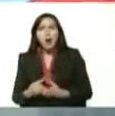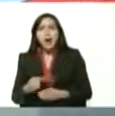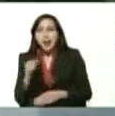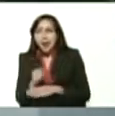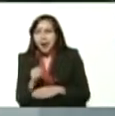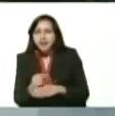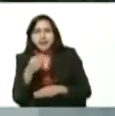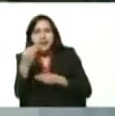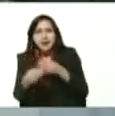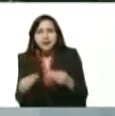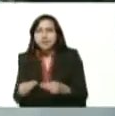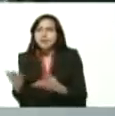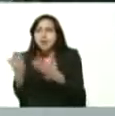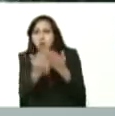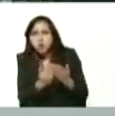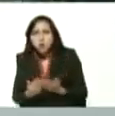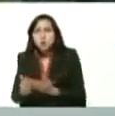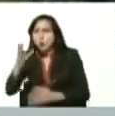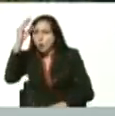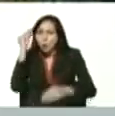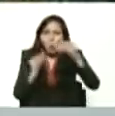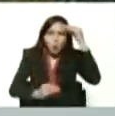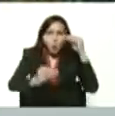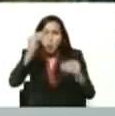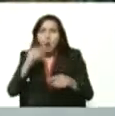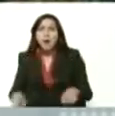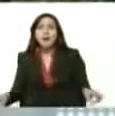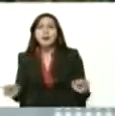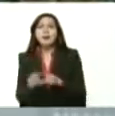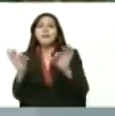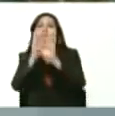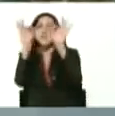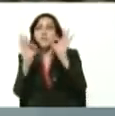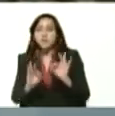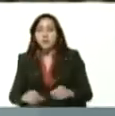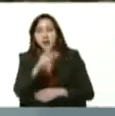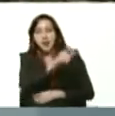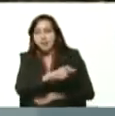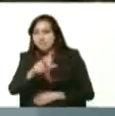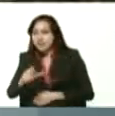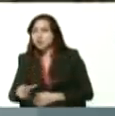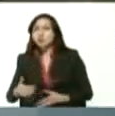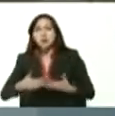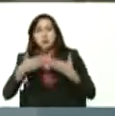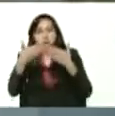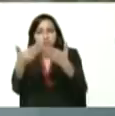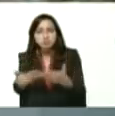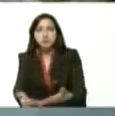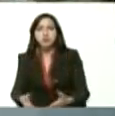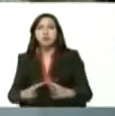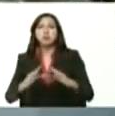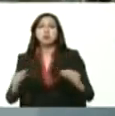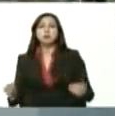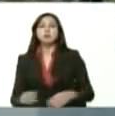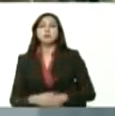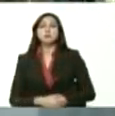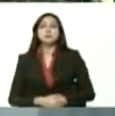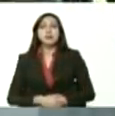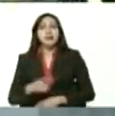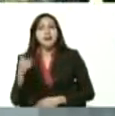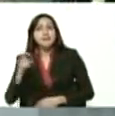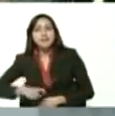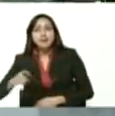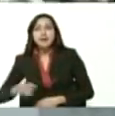aprendizaje para perfeccionar los mecanismos y que a nadie le falte nada que a nadie le falte